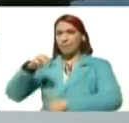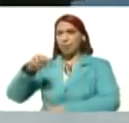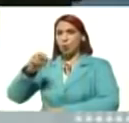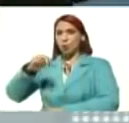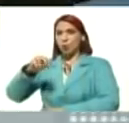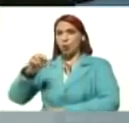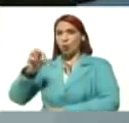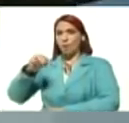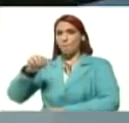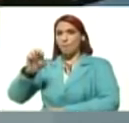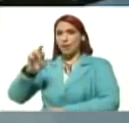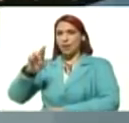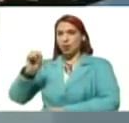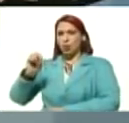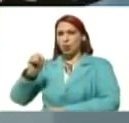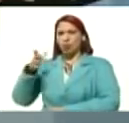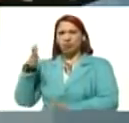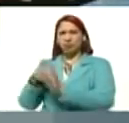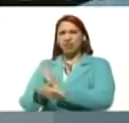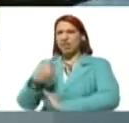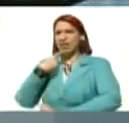presidente, Nicolás Maduro,